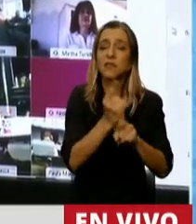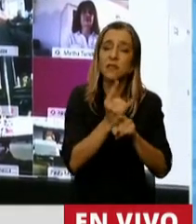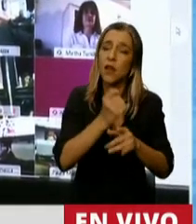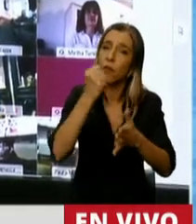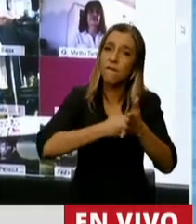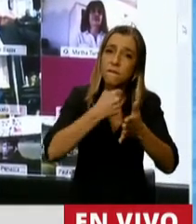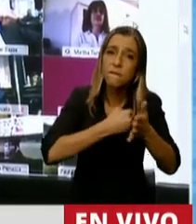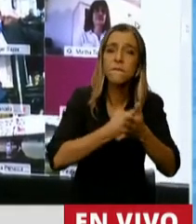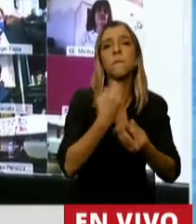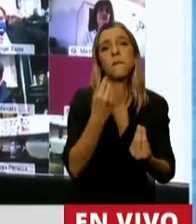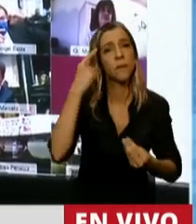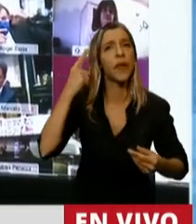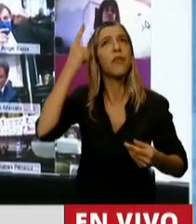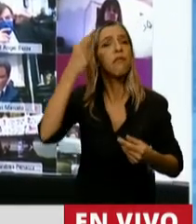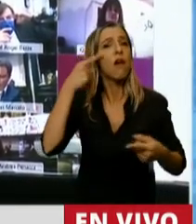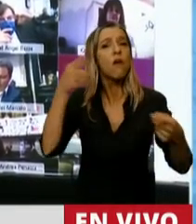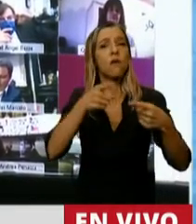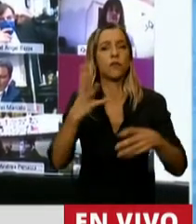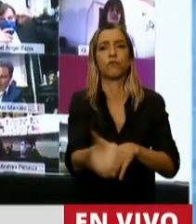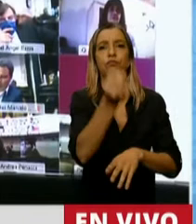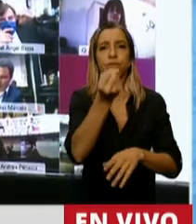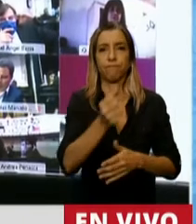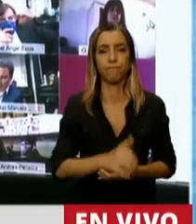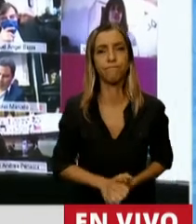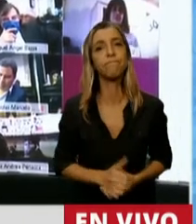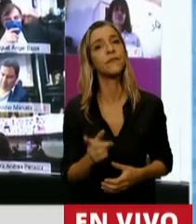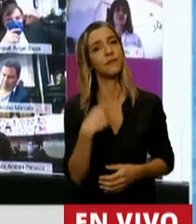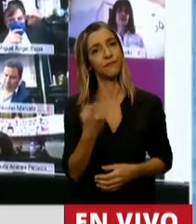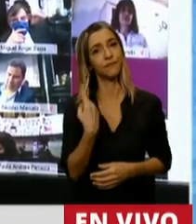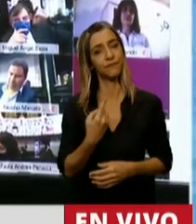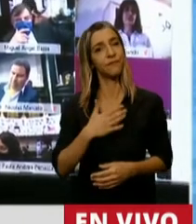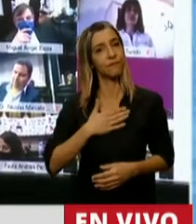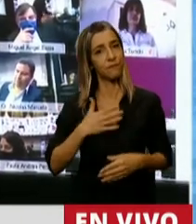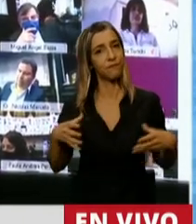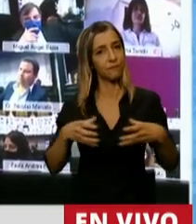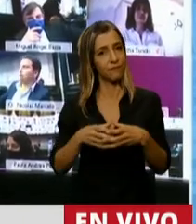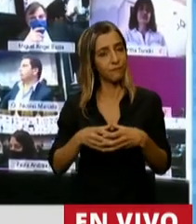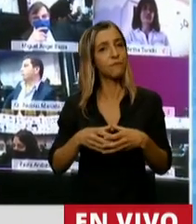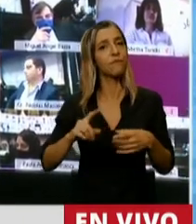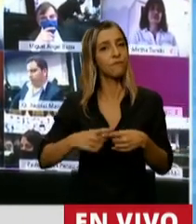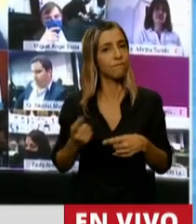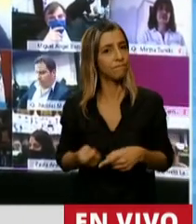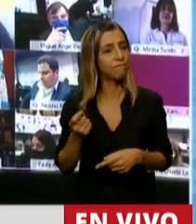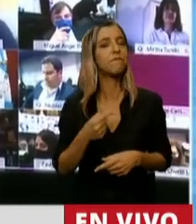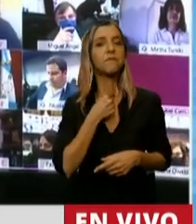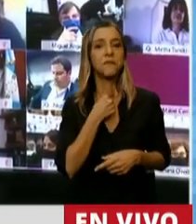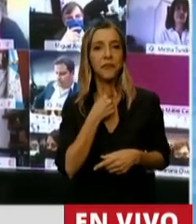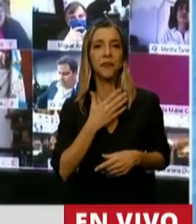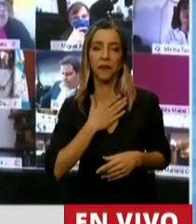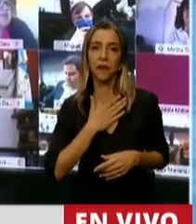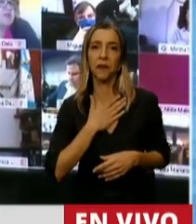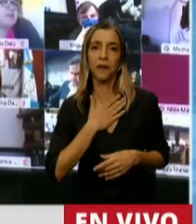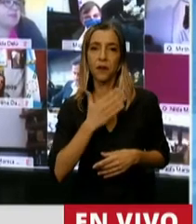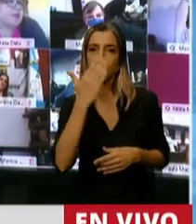ideas. Y por eso nosotros, desde nuestro bloque socialista, queremos recordar